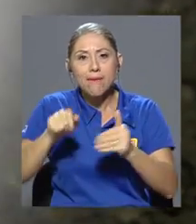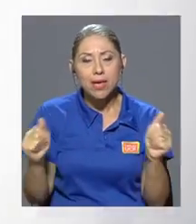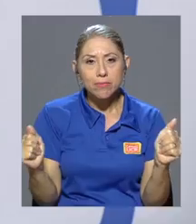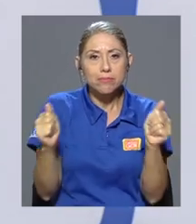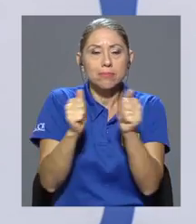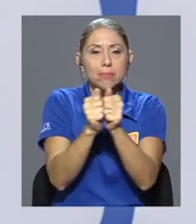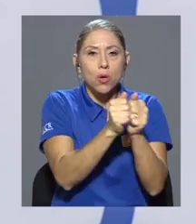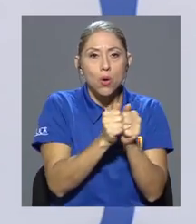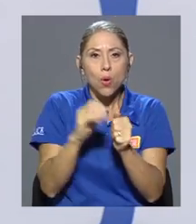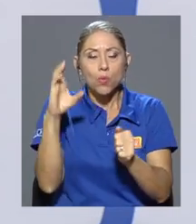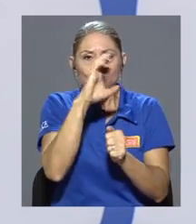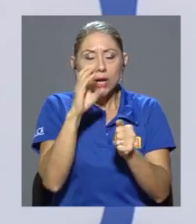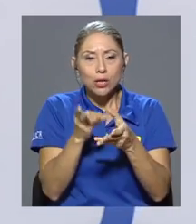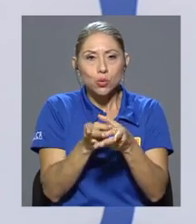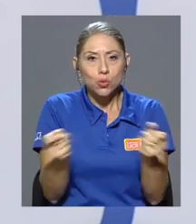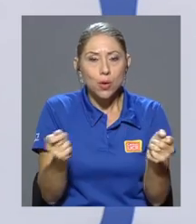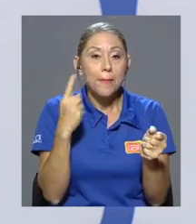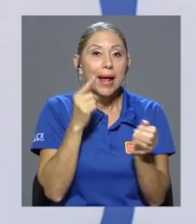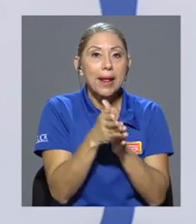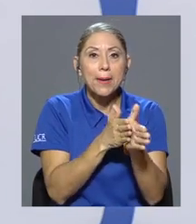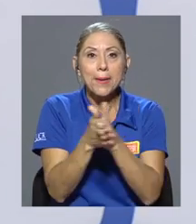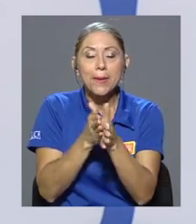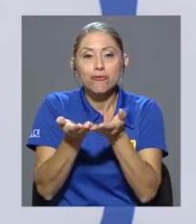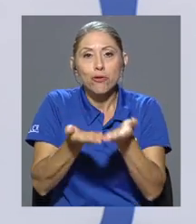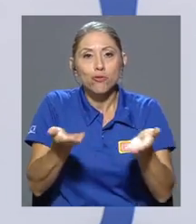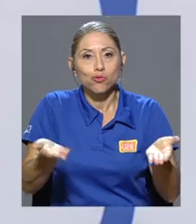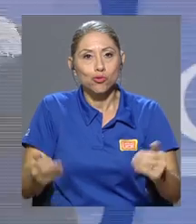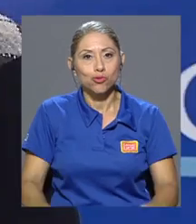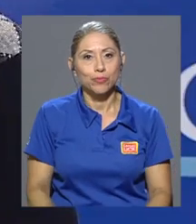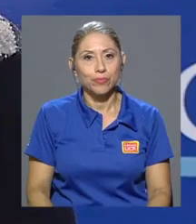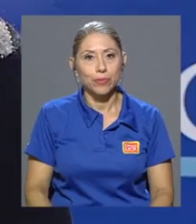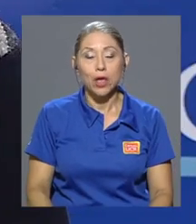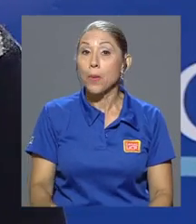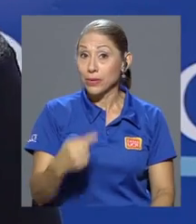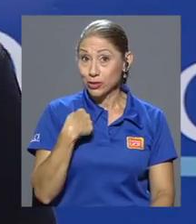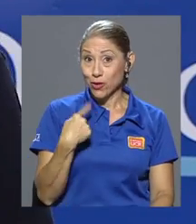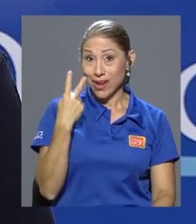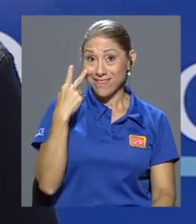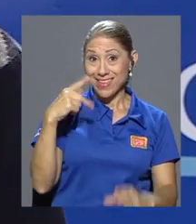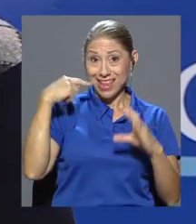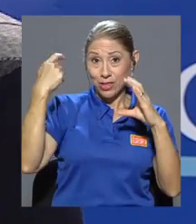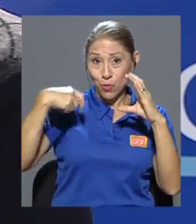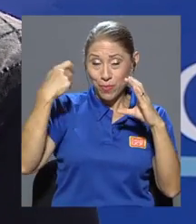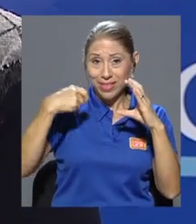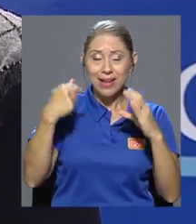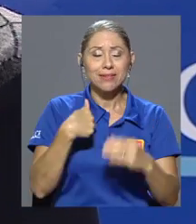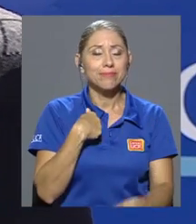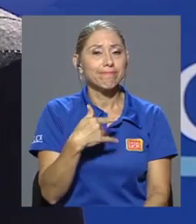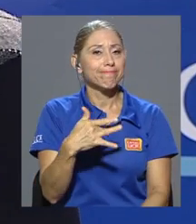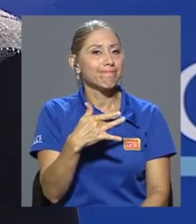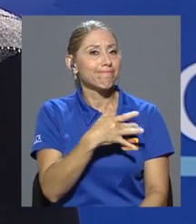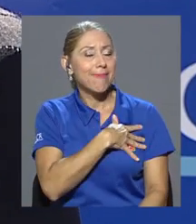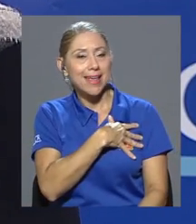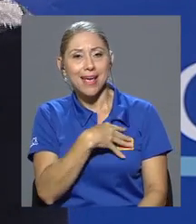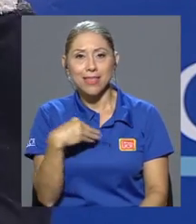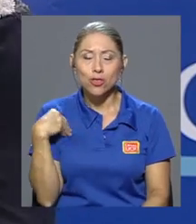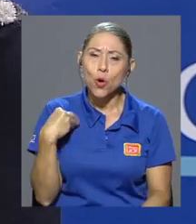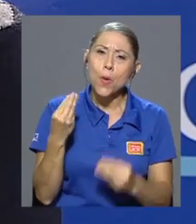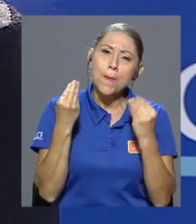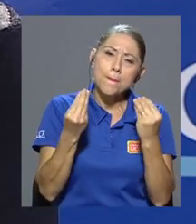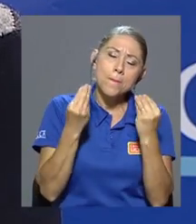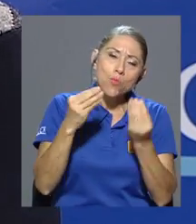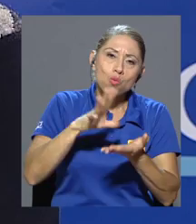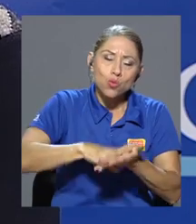juntos y maximizar los recursos. Bueno, Bernal, pues yo que vi el documental me encantó, muy educativo,